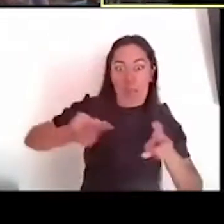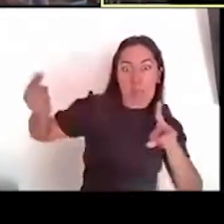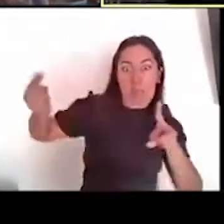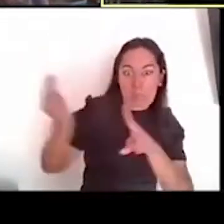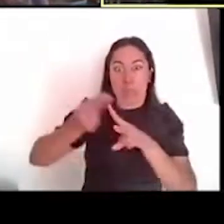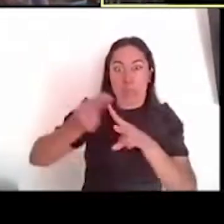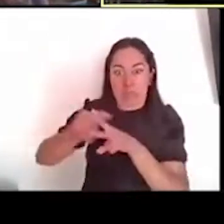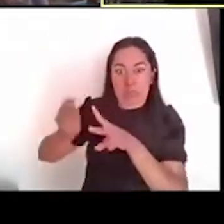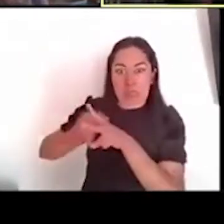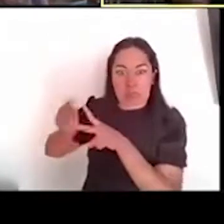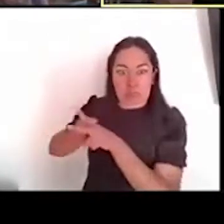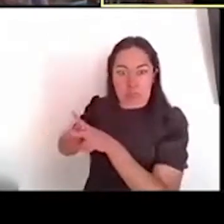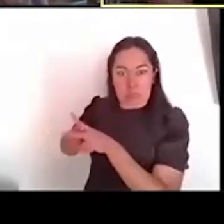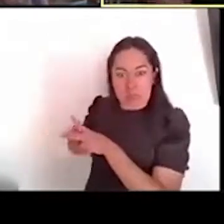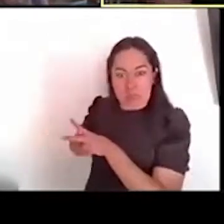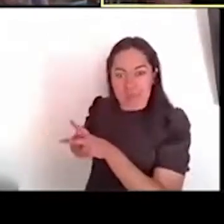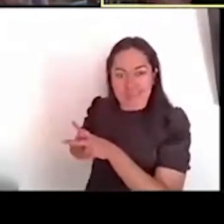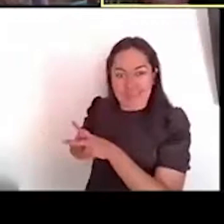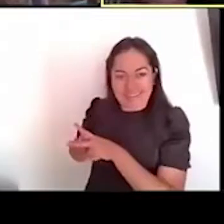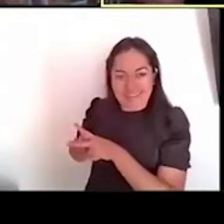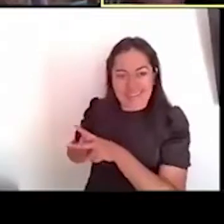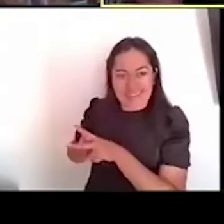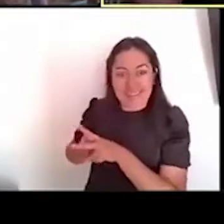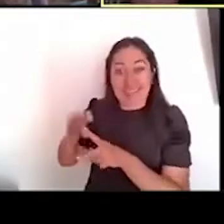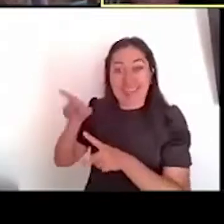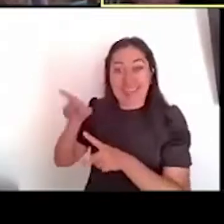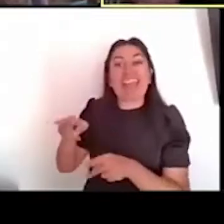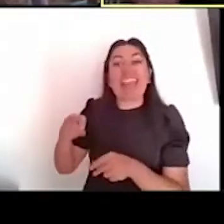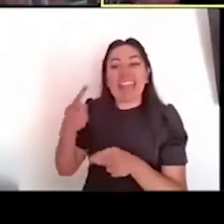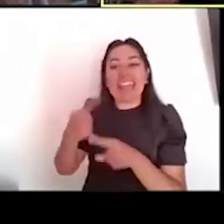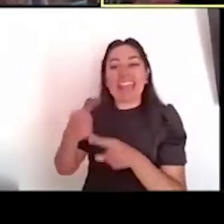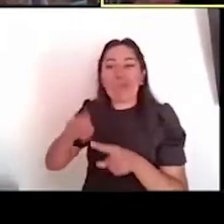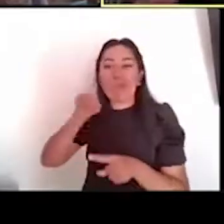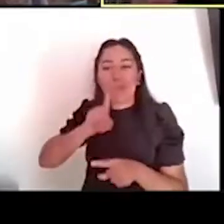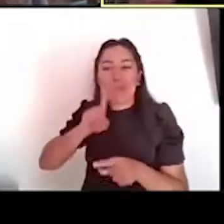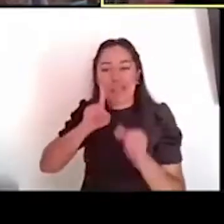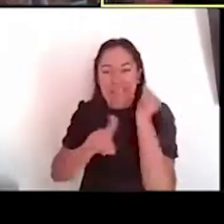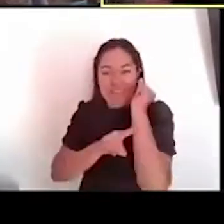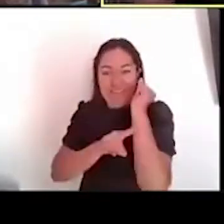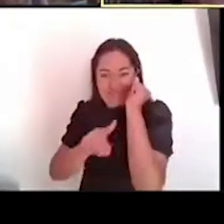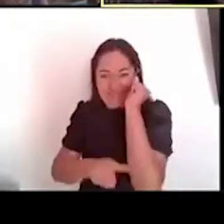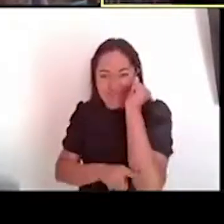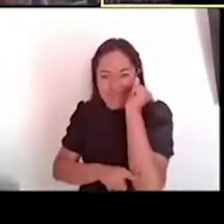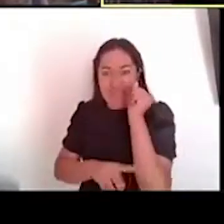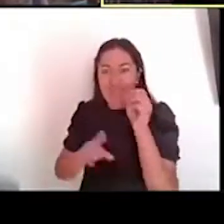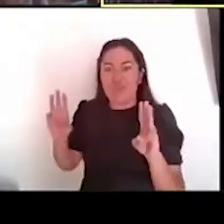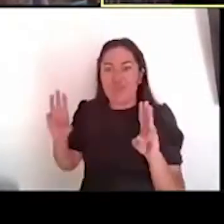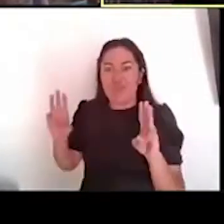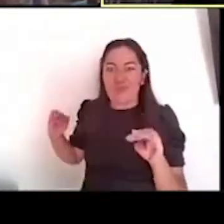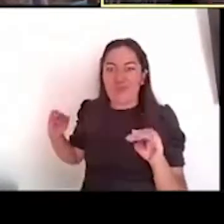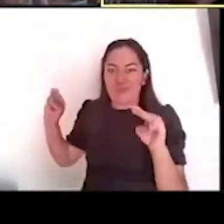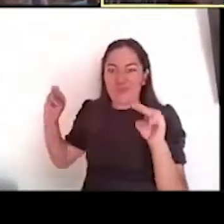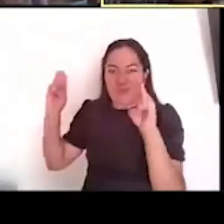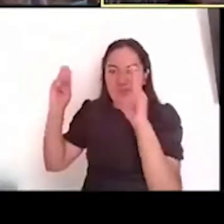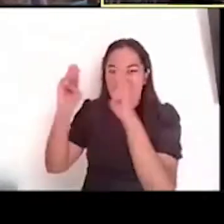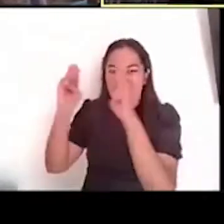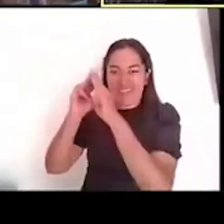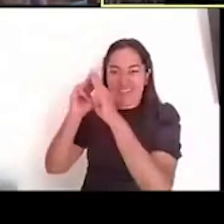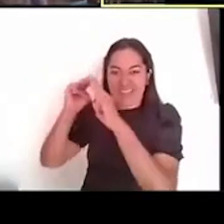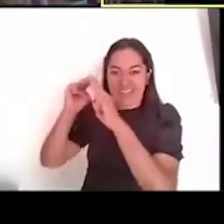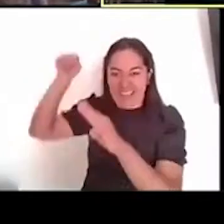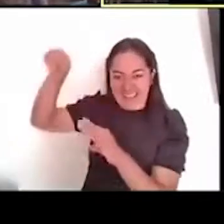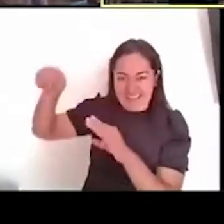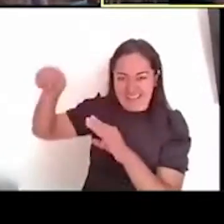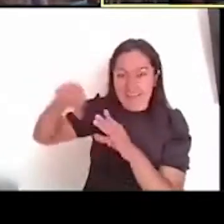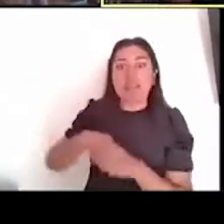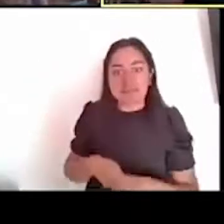se embarazó su madre, que era Coatlicue, en lo alto de la montaña del Coatepec, ¿no? Que se embaraza, y